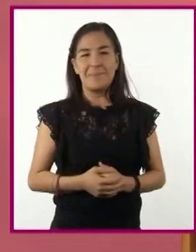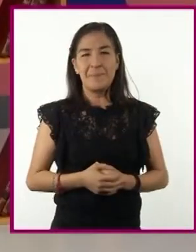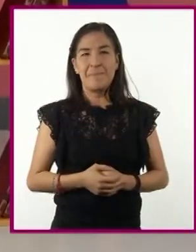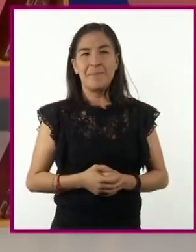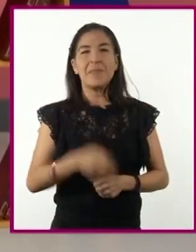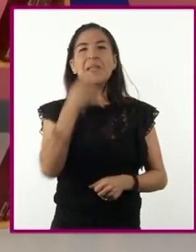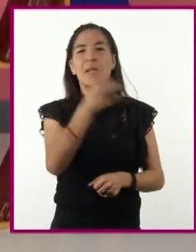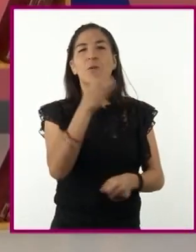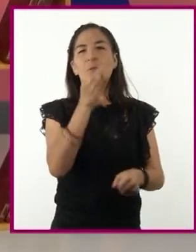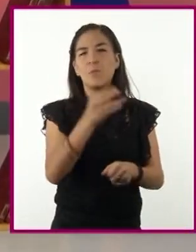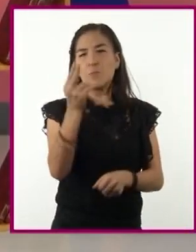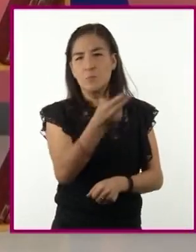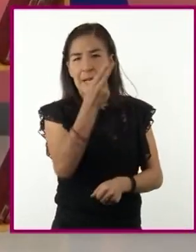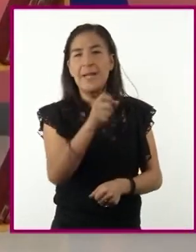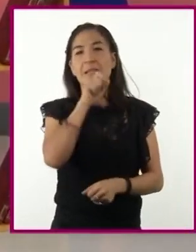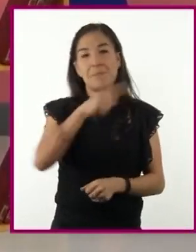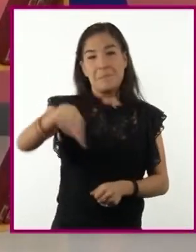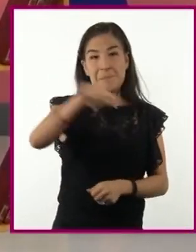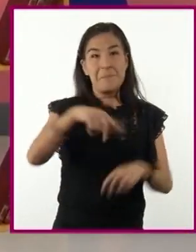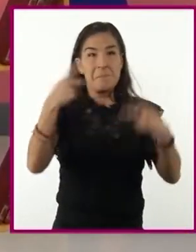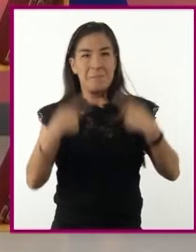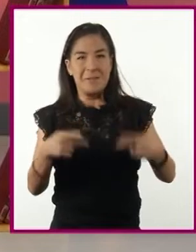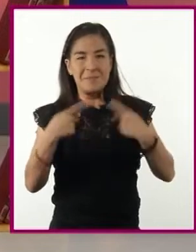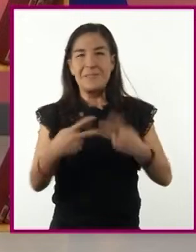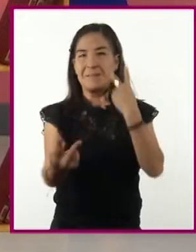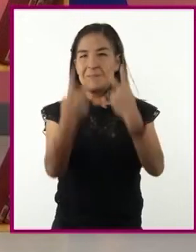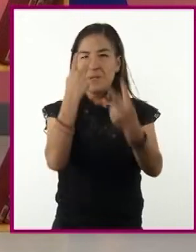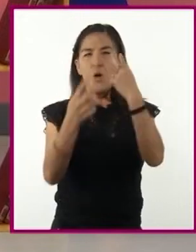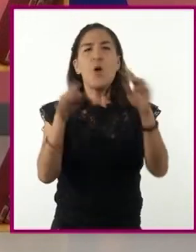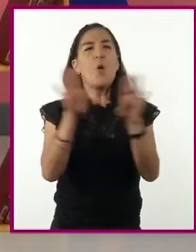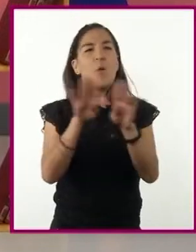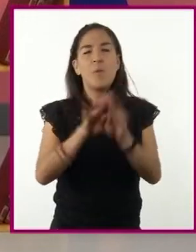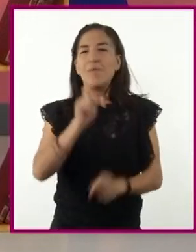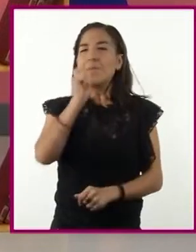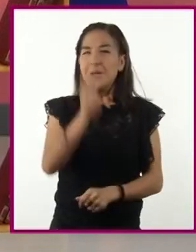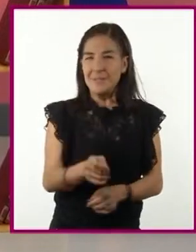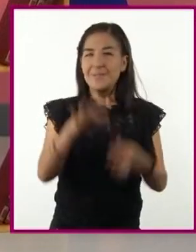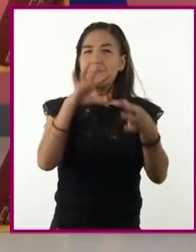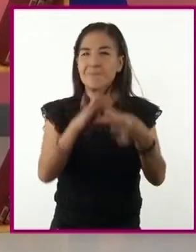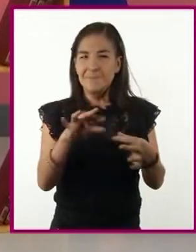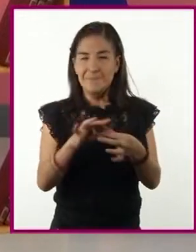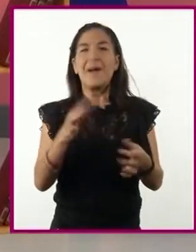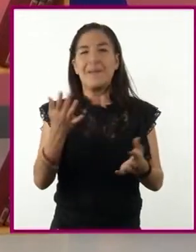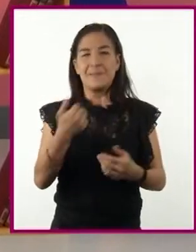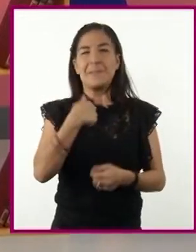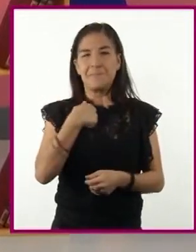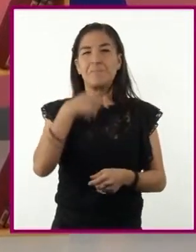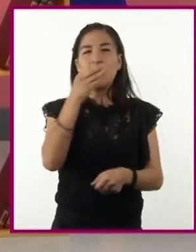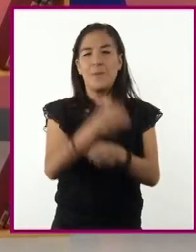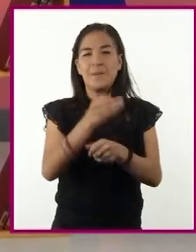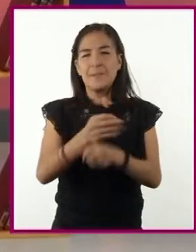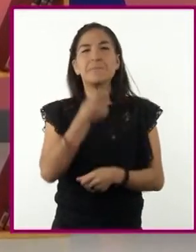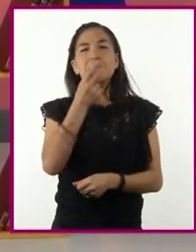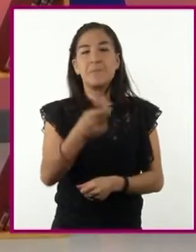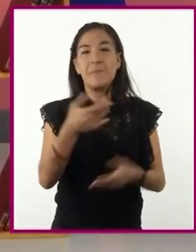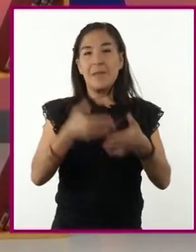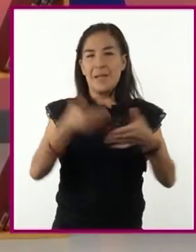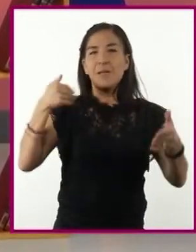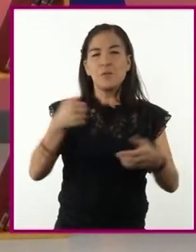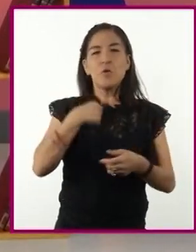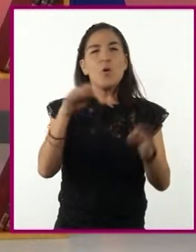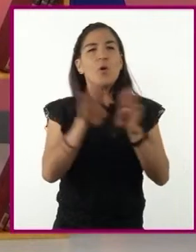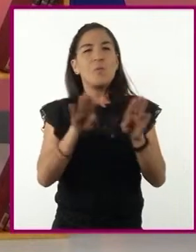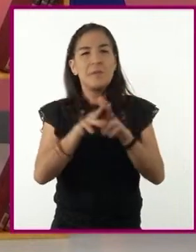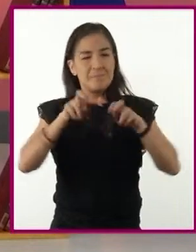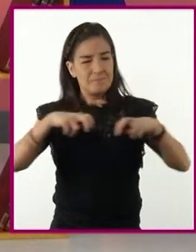usted y quienes nos están viendo puedan tener el contexto, les comento que hace algún tiempo participé en un panel de